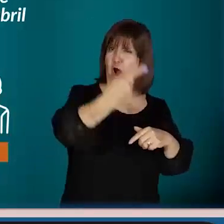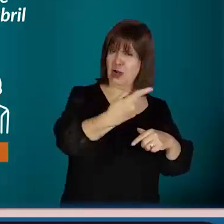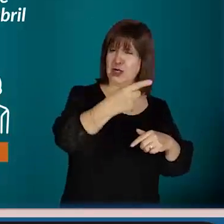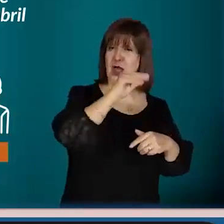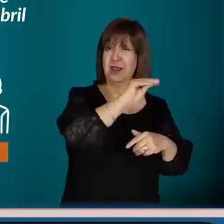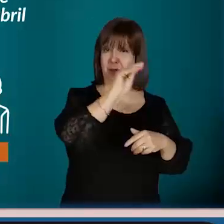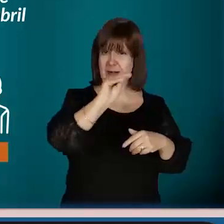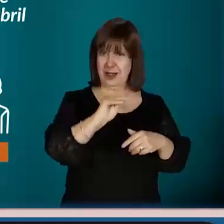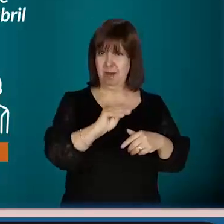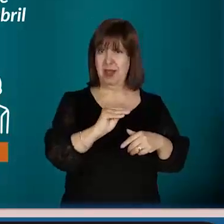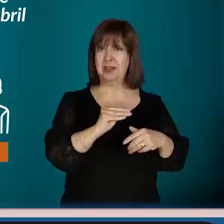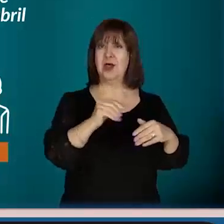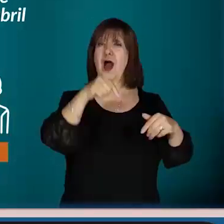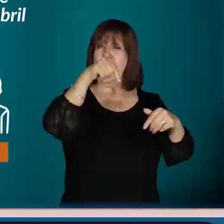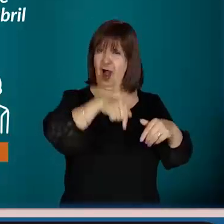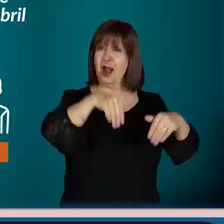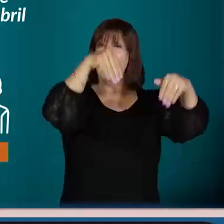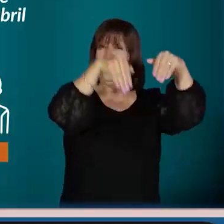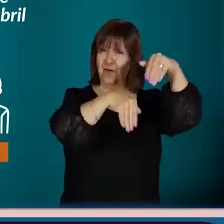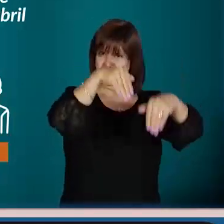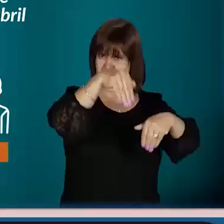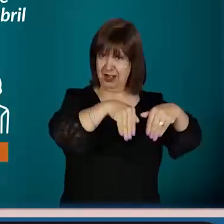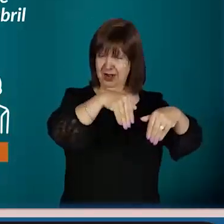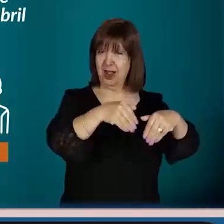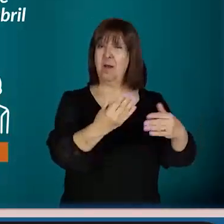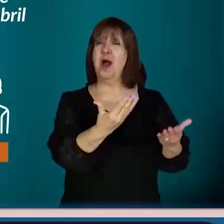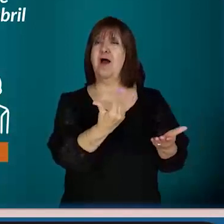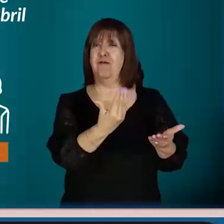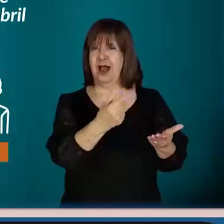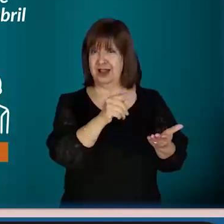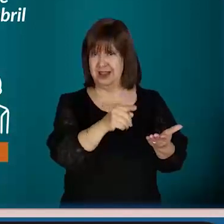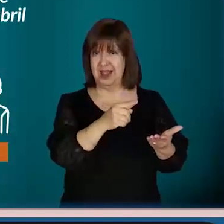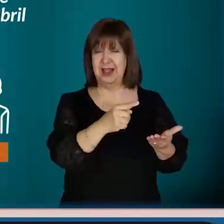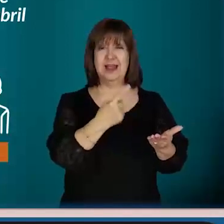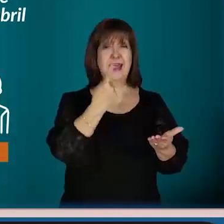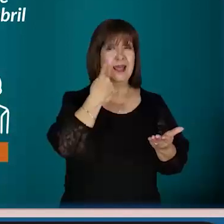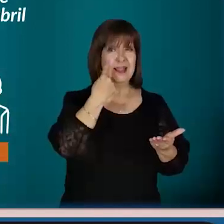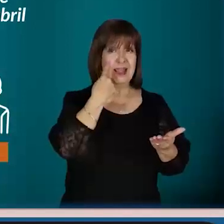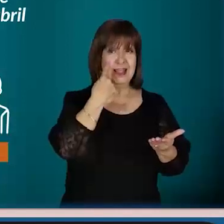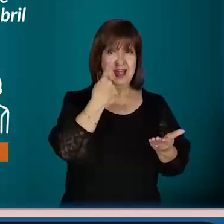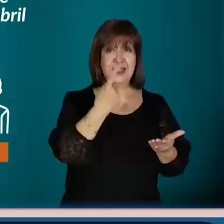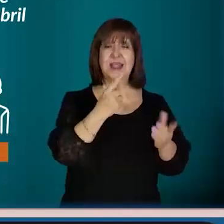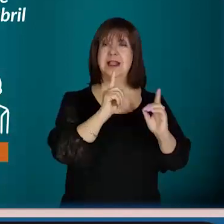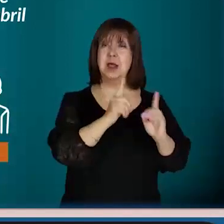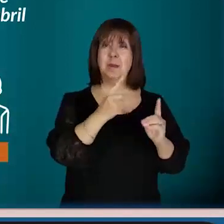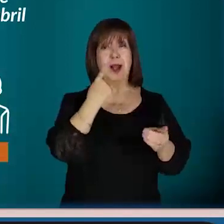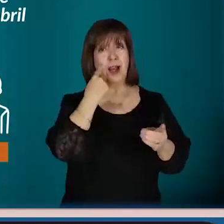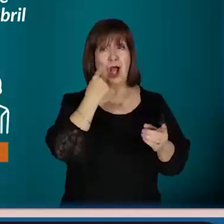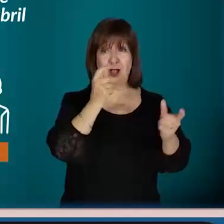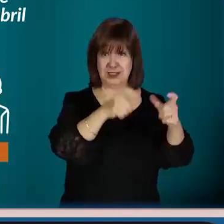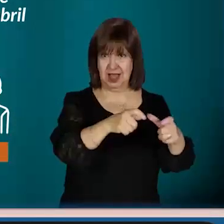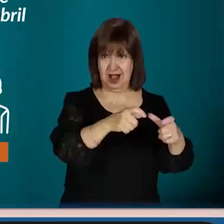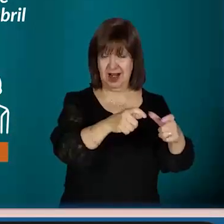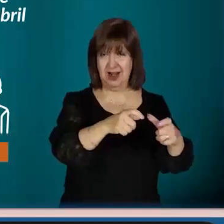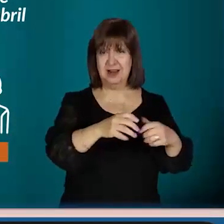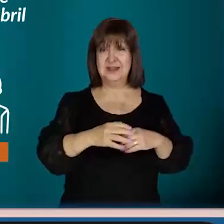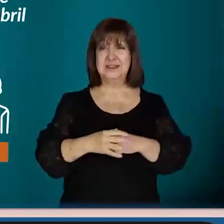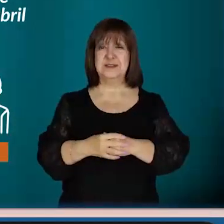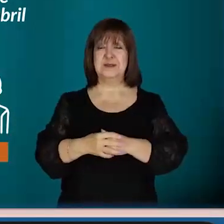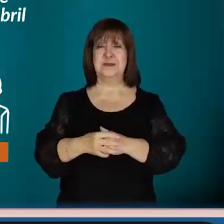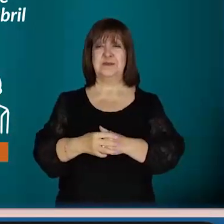Gobernador, a su costado derecho, dibujo de una mujer y un hombre, legisladores provinciales, a su costado derecho,